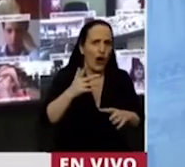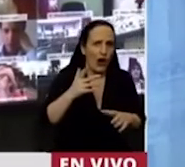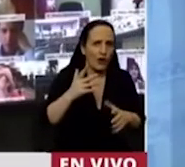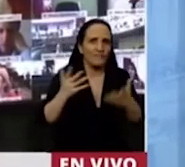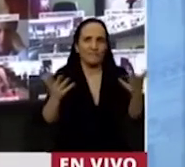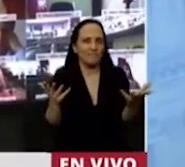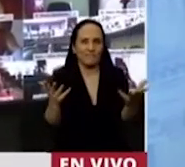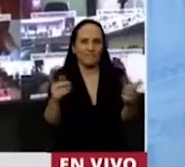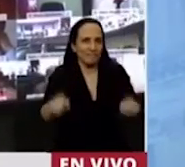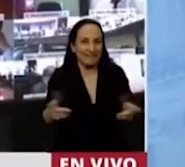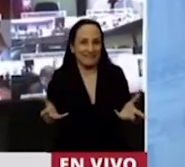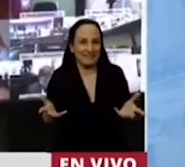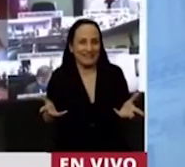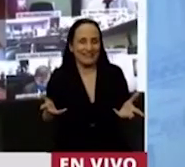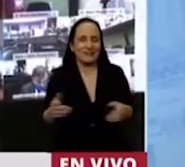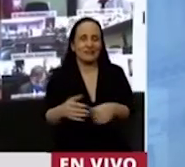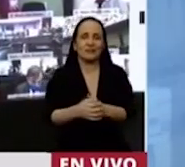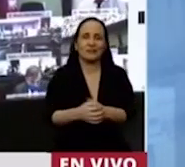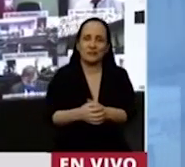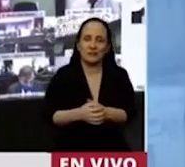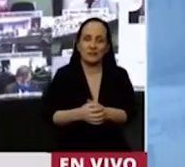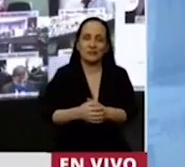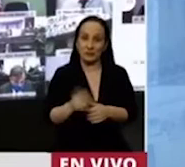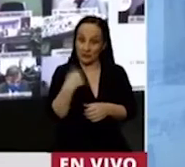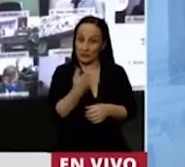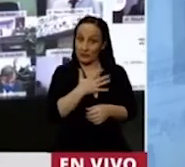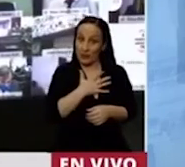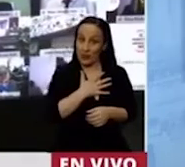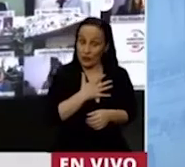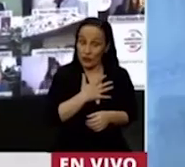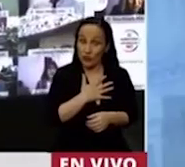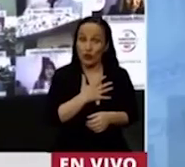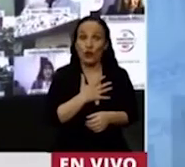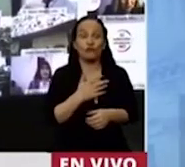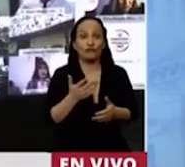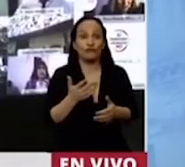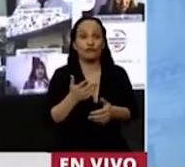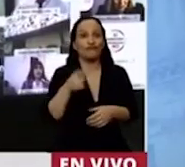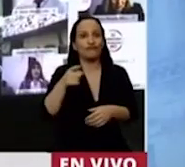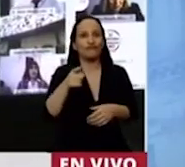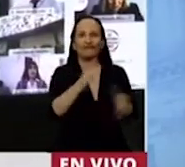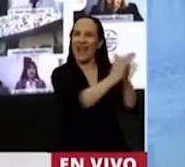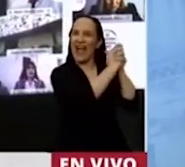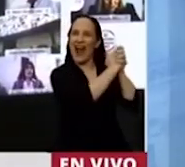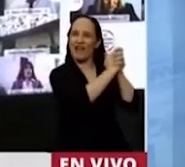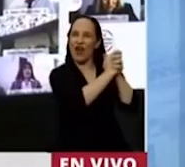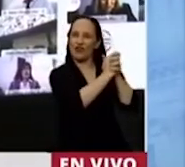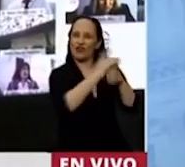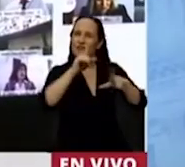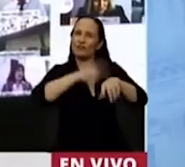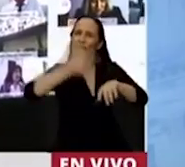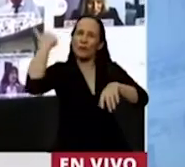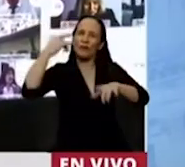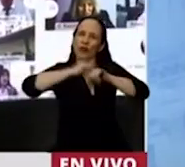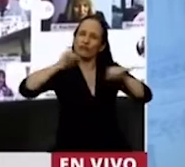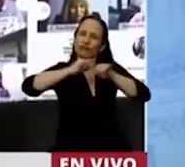Y que, en el caso nuestro, Raúl Alfonsín encabezaba su campaña